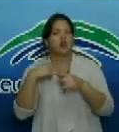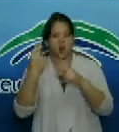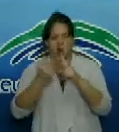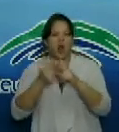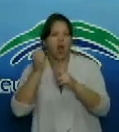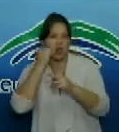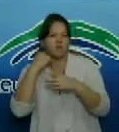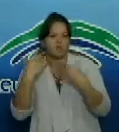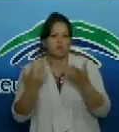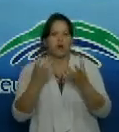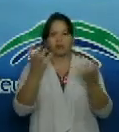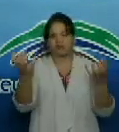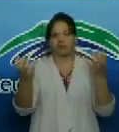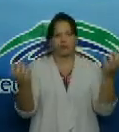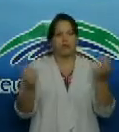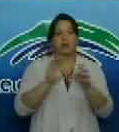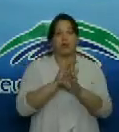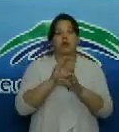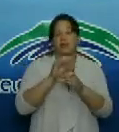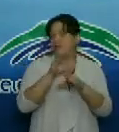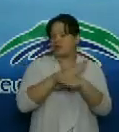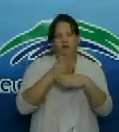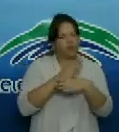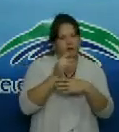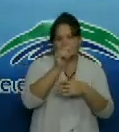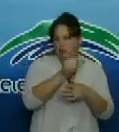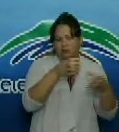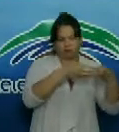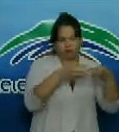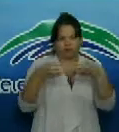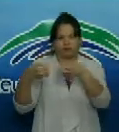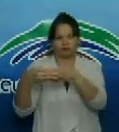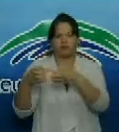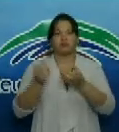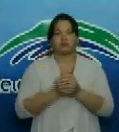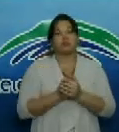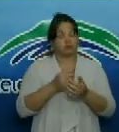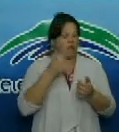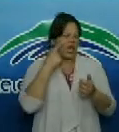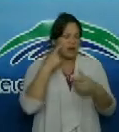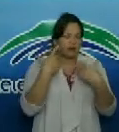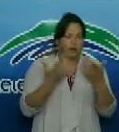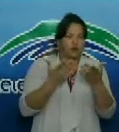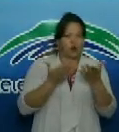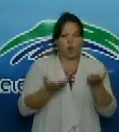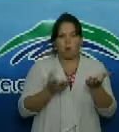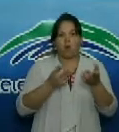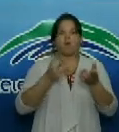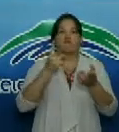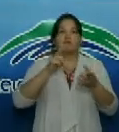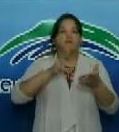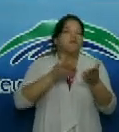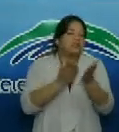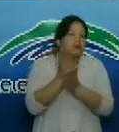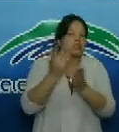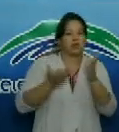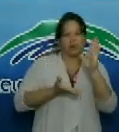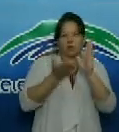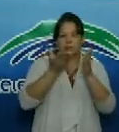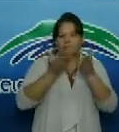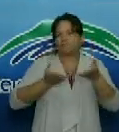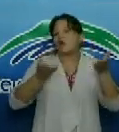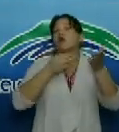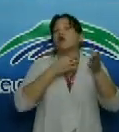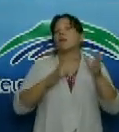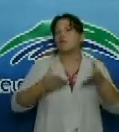en el cual se recogen si tienen manifestaciones respiratorias y la evolución favorable de todos los que tenemos las personas conocen que tienen